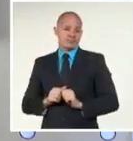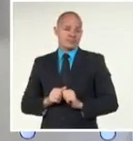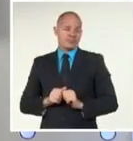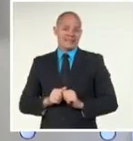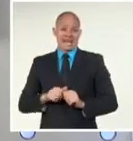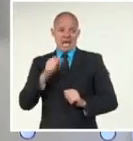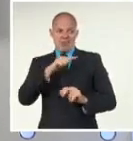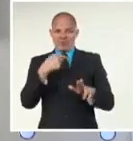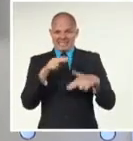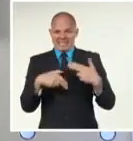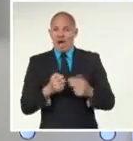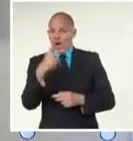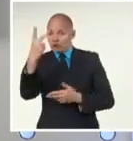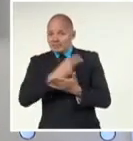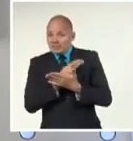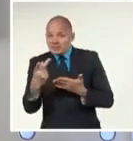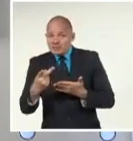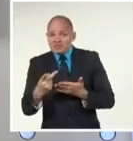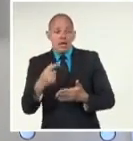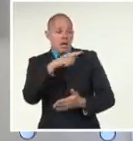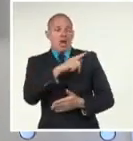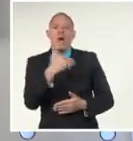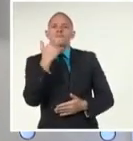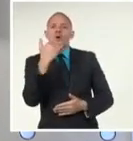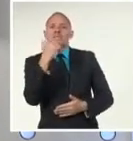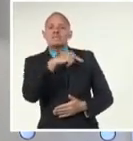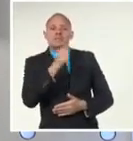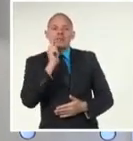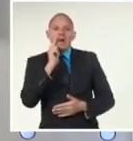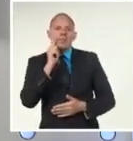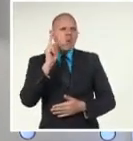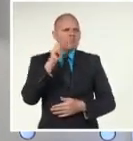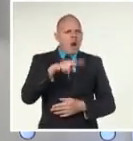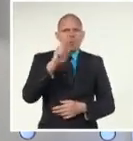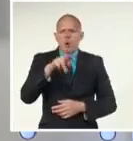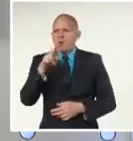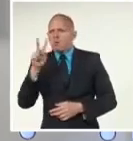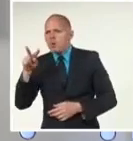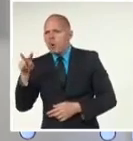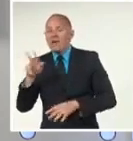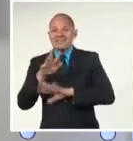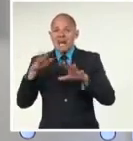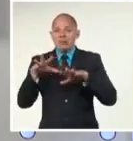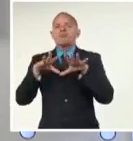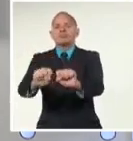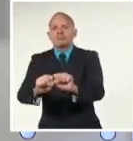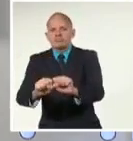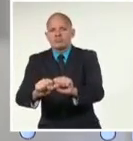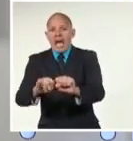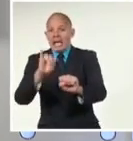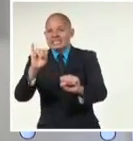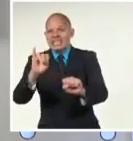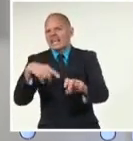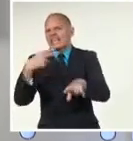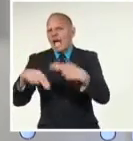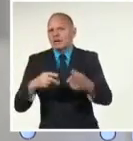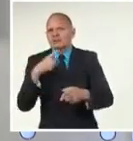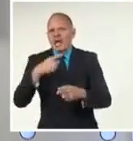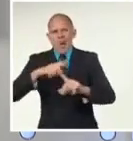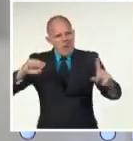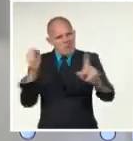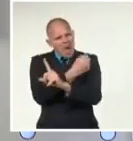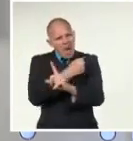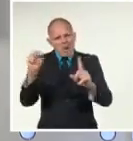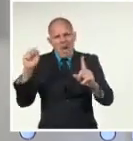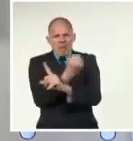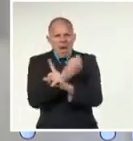agentes del régimen sionista persiguieron a los seis presos palestinos y una vez detenidos, fueron sometidos a violencia física y un